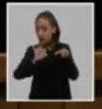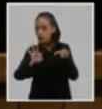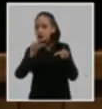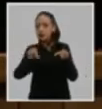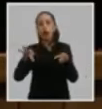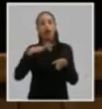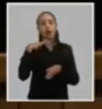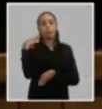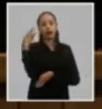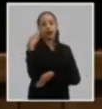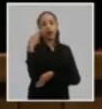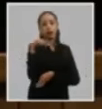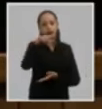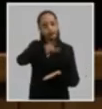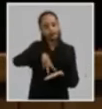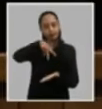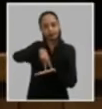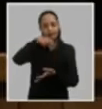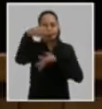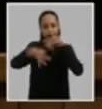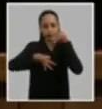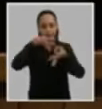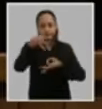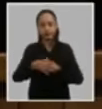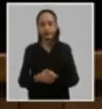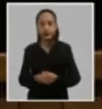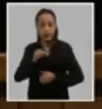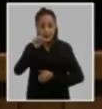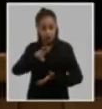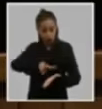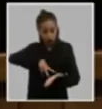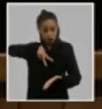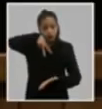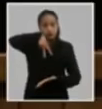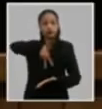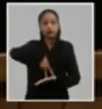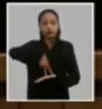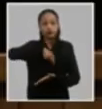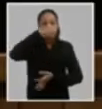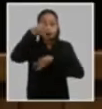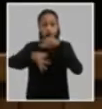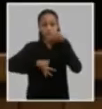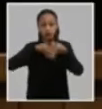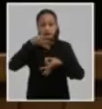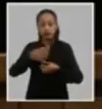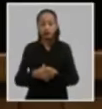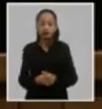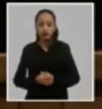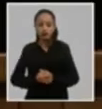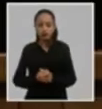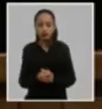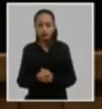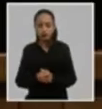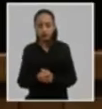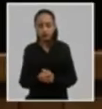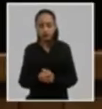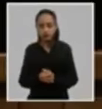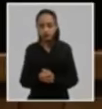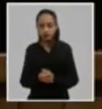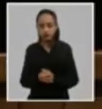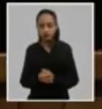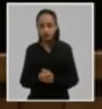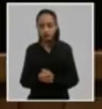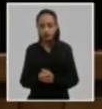invitados las intervenciones partieron de los conceptos y valoraciones